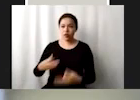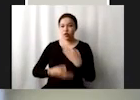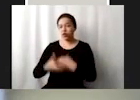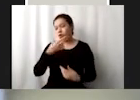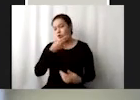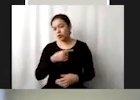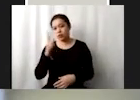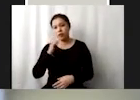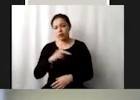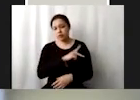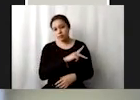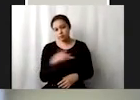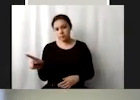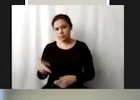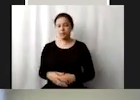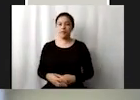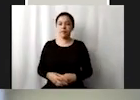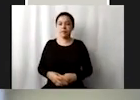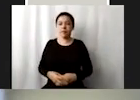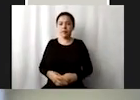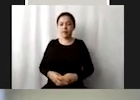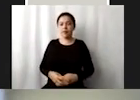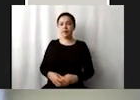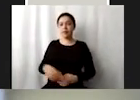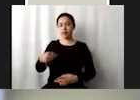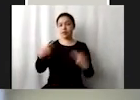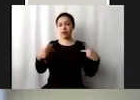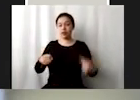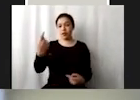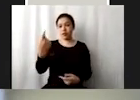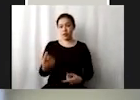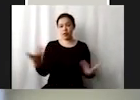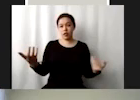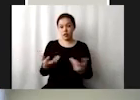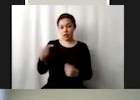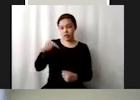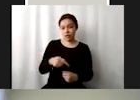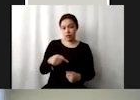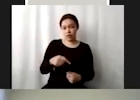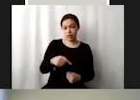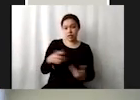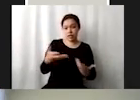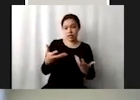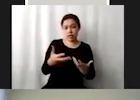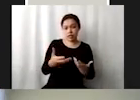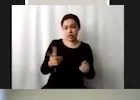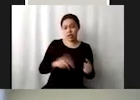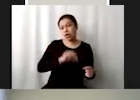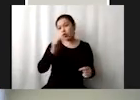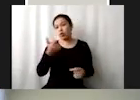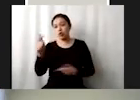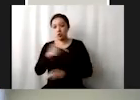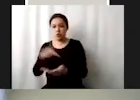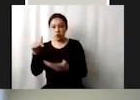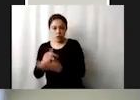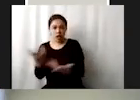ciudadanos de este planeta porque lo que un ciudadano o ciudadana realiza aquí tiene efectos sobre otros lugares del planeta